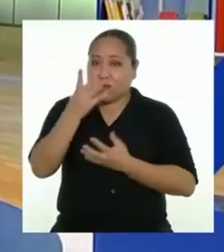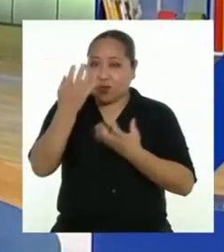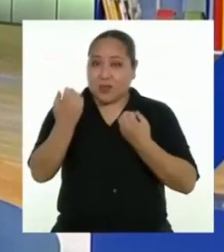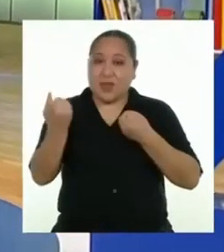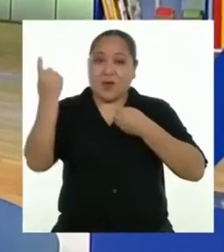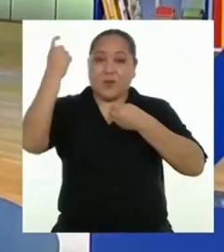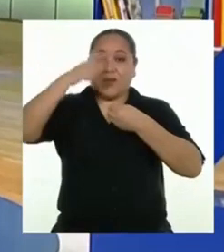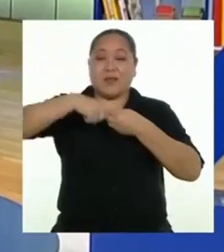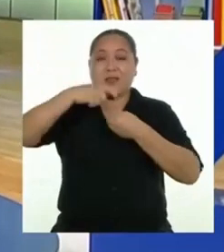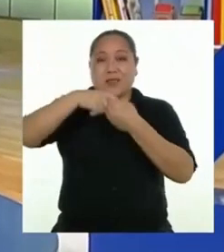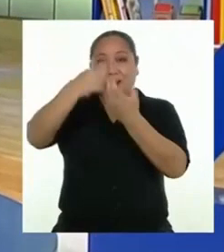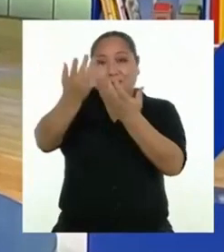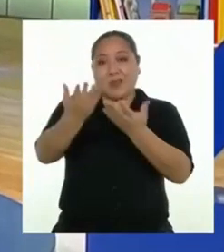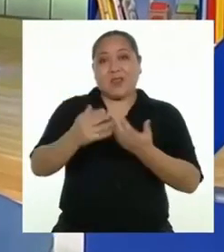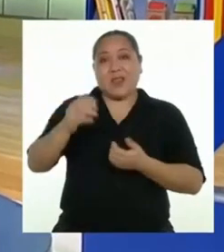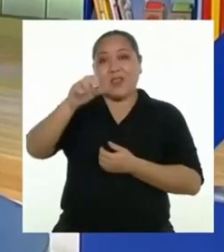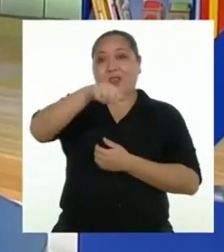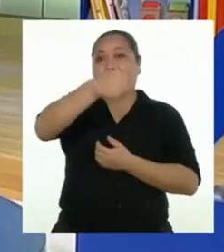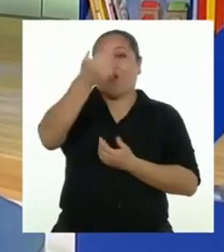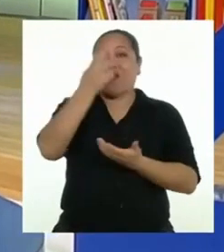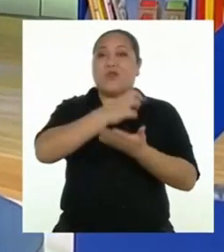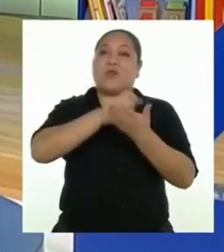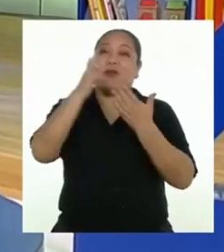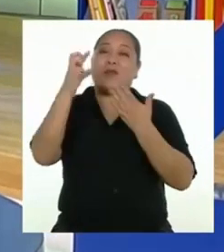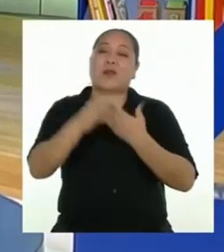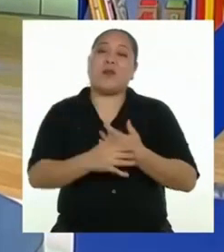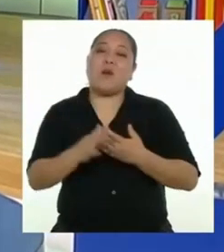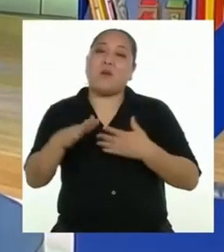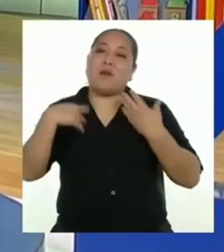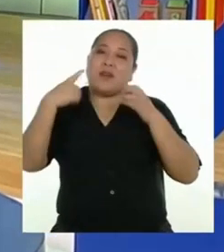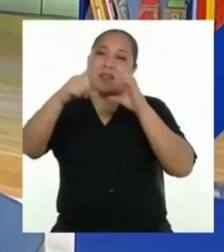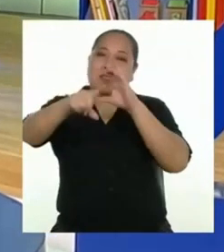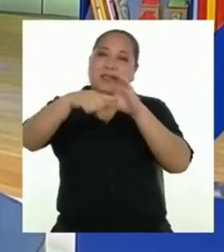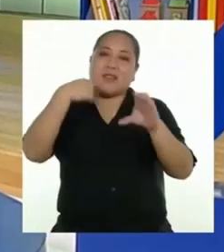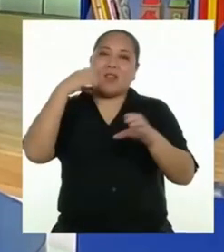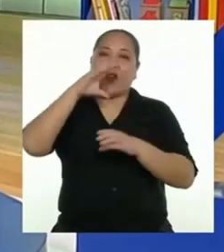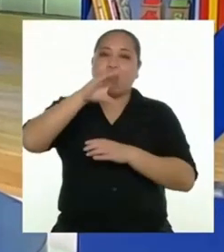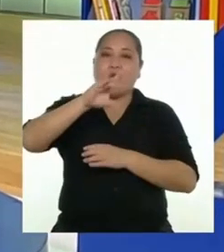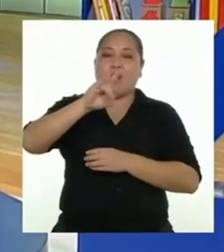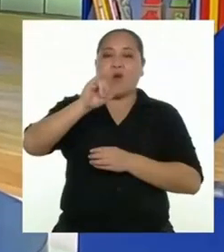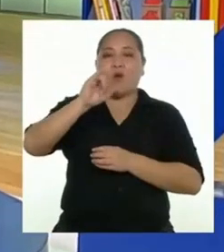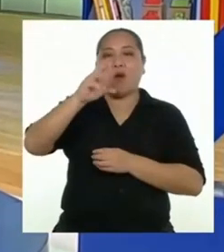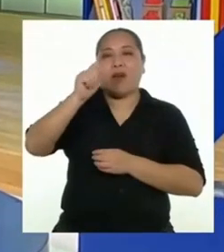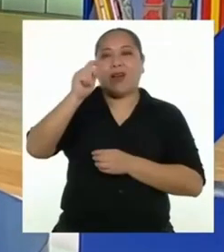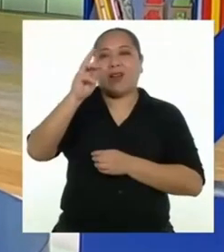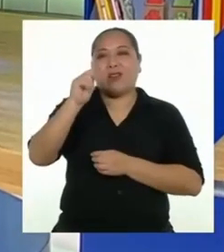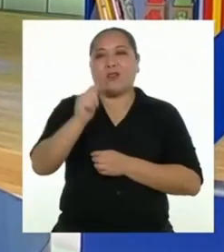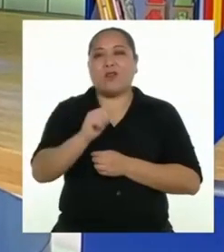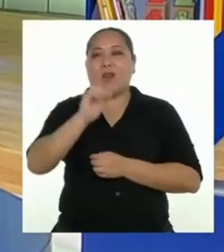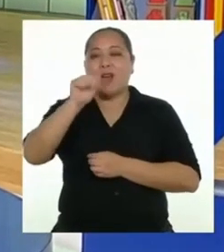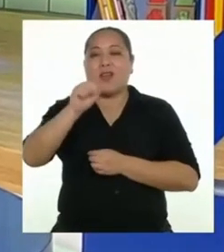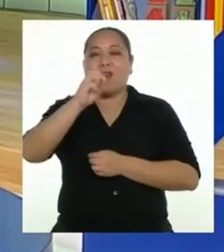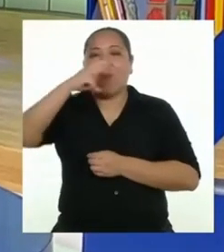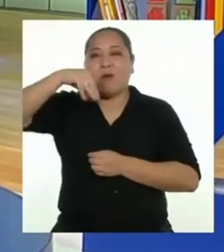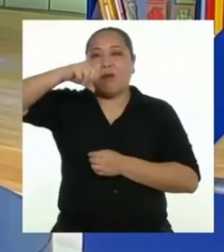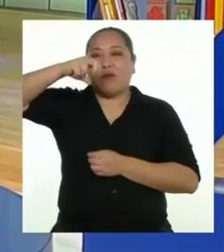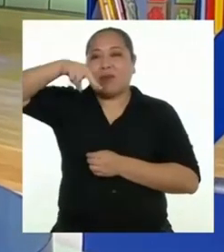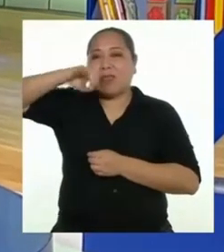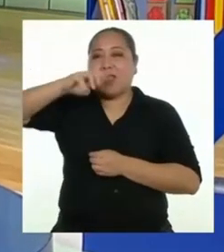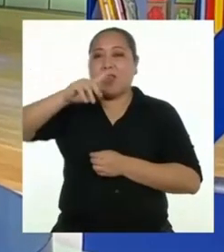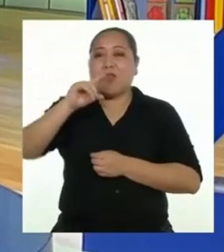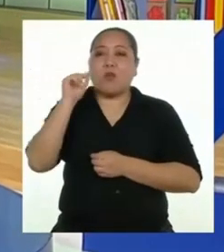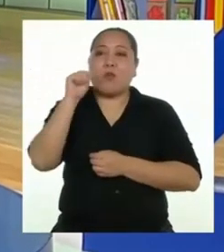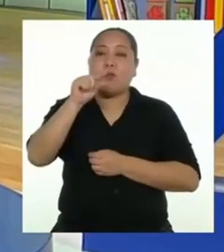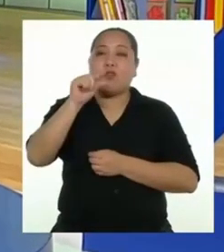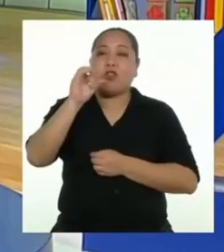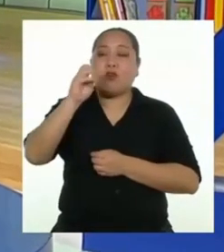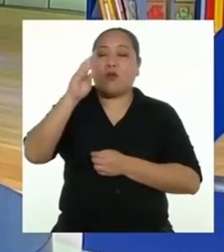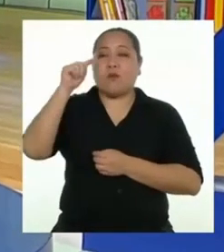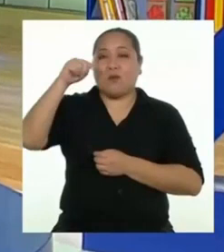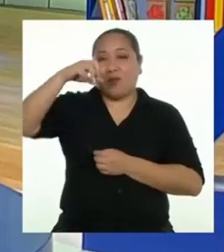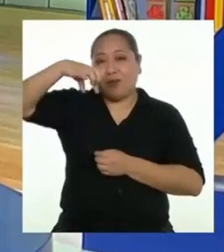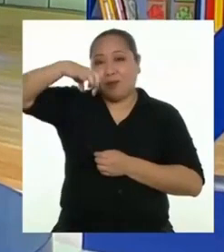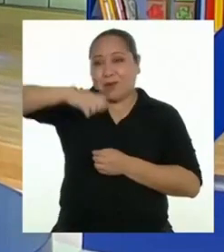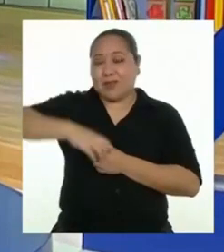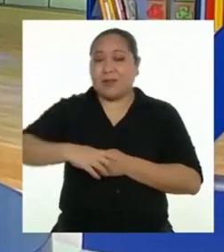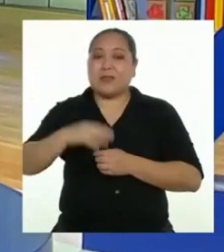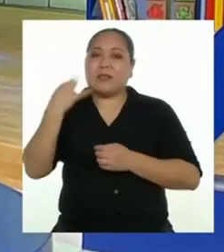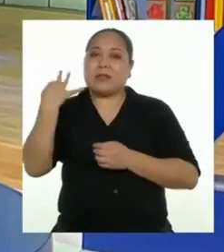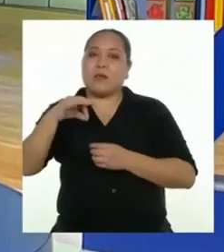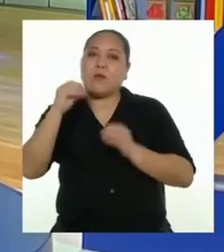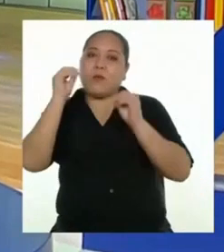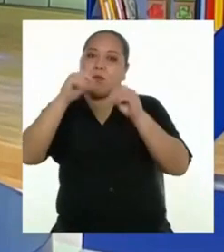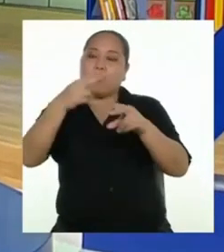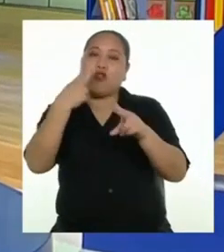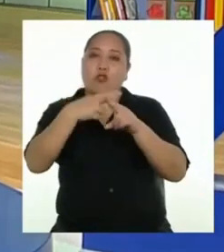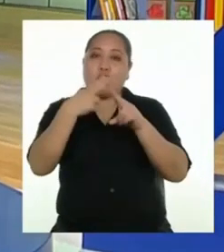como invitados en un siguiente programa nos pueden escribir a cuarto.arroba.minedu.gov.pe siempre dejando sus datos de